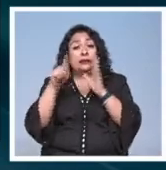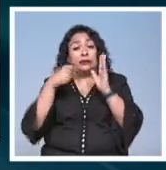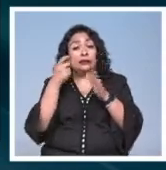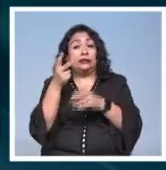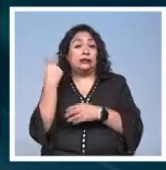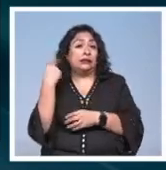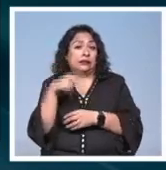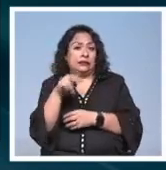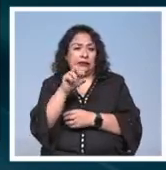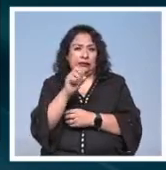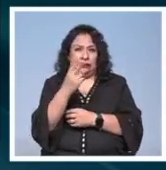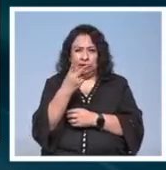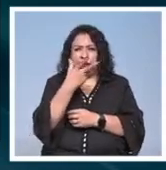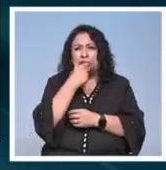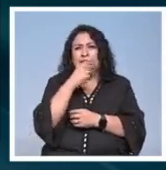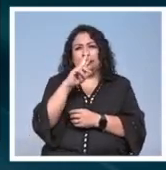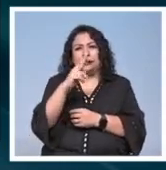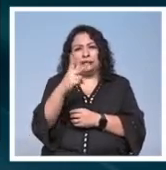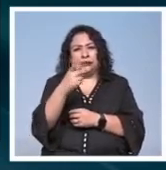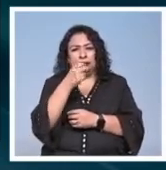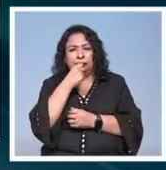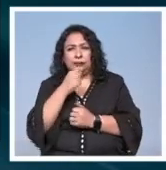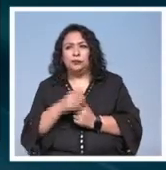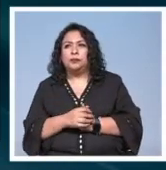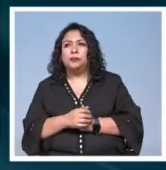Para Noticias 22, Rodrigo Peredo.